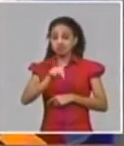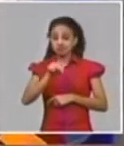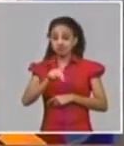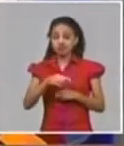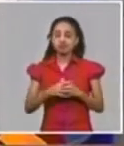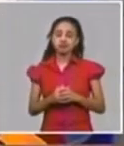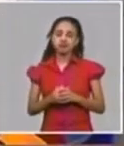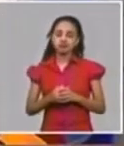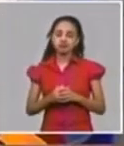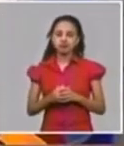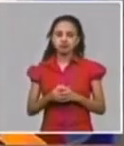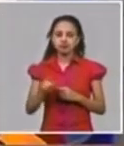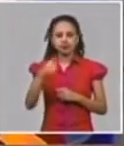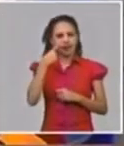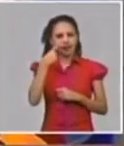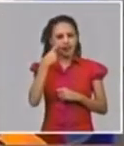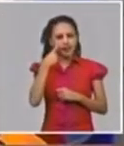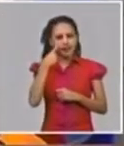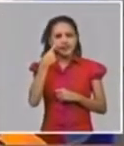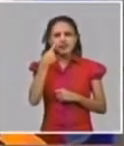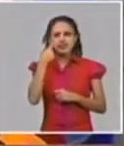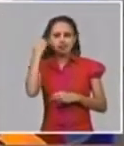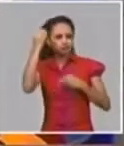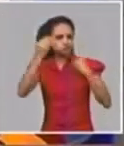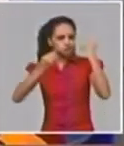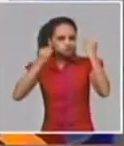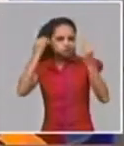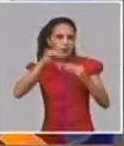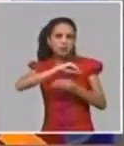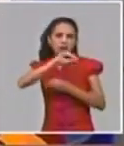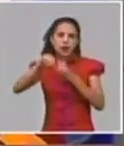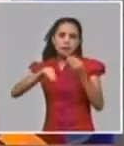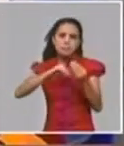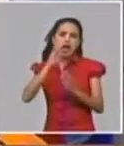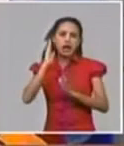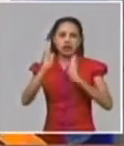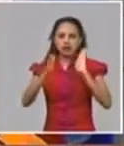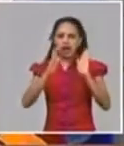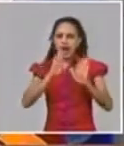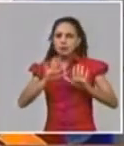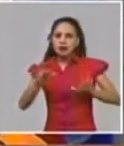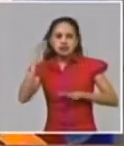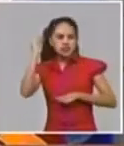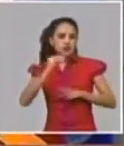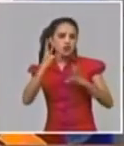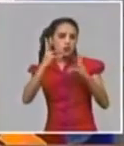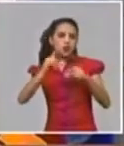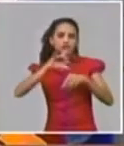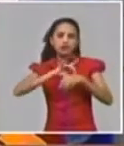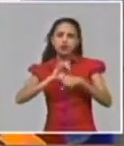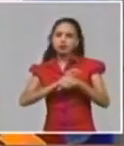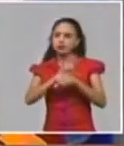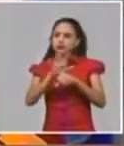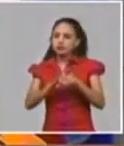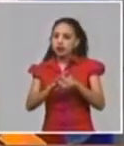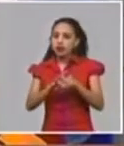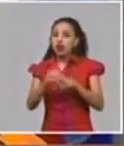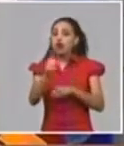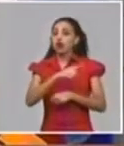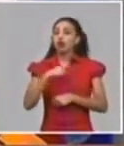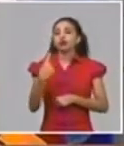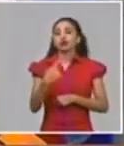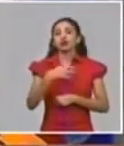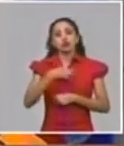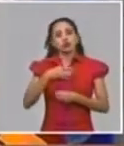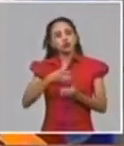un indicador de los que se mide para cambiar la fase para cambiar las etapas para cambiar la fase en los países nosotros tenemos que